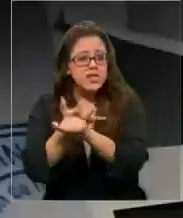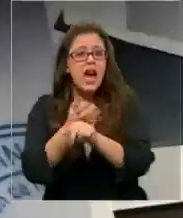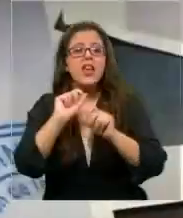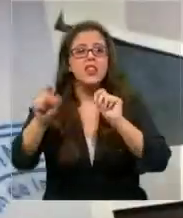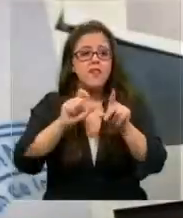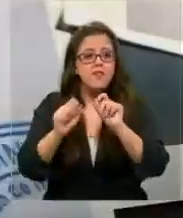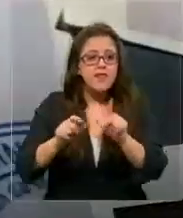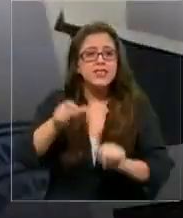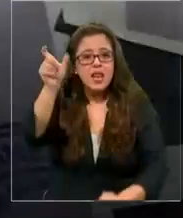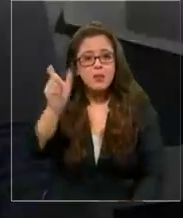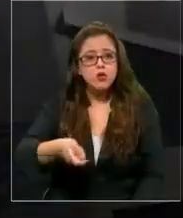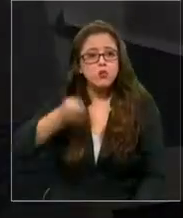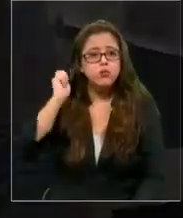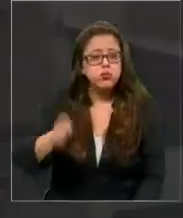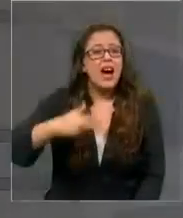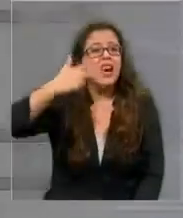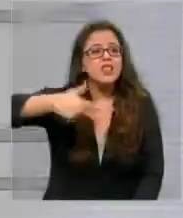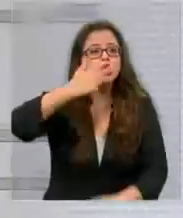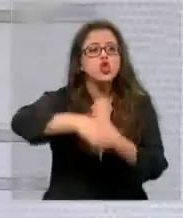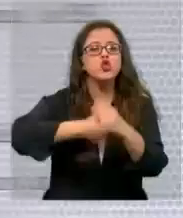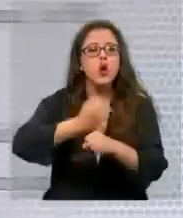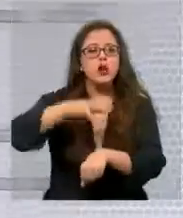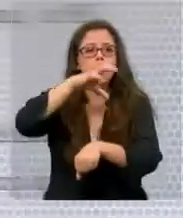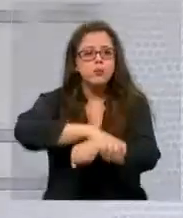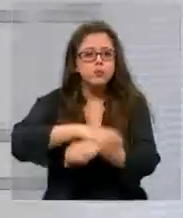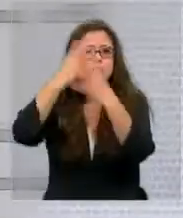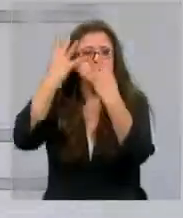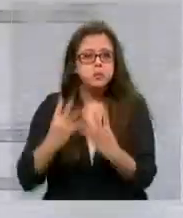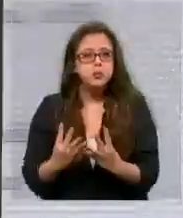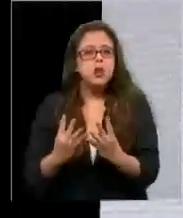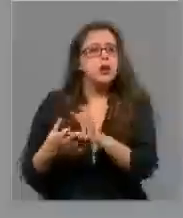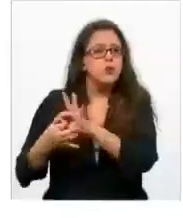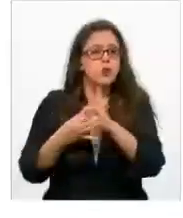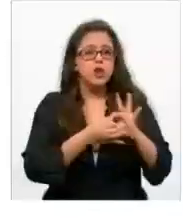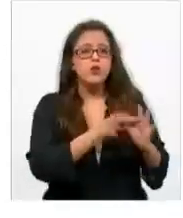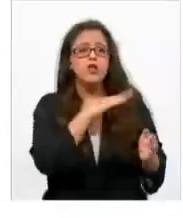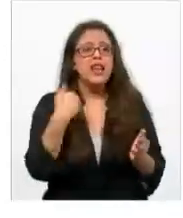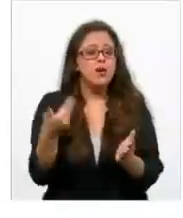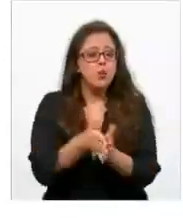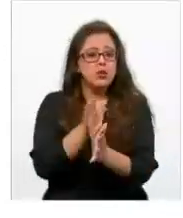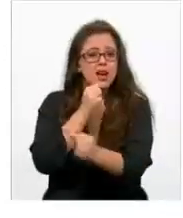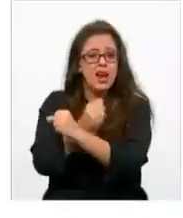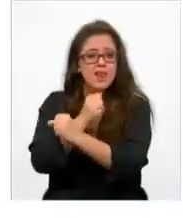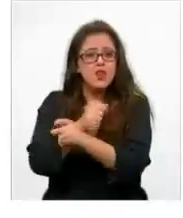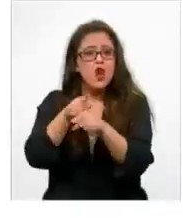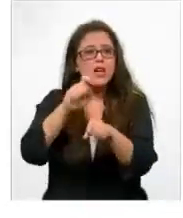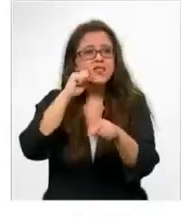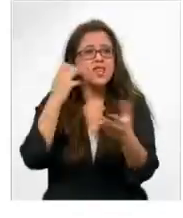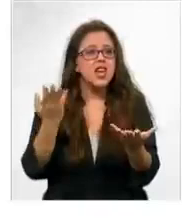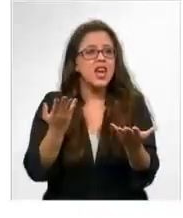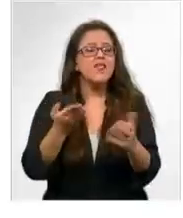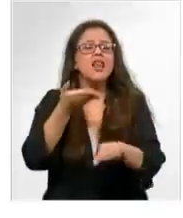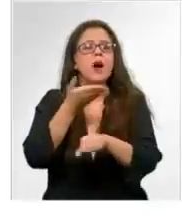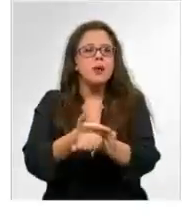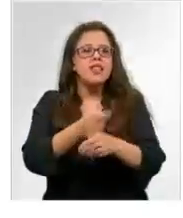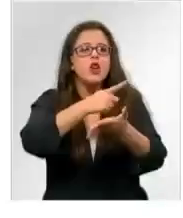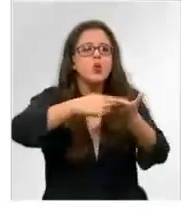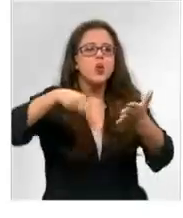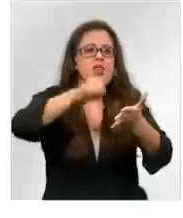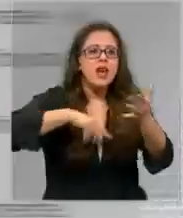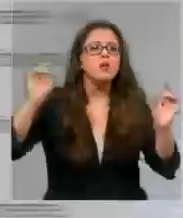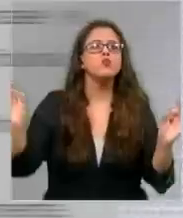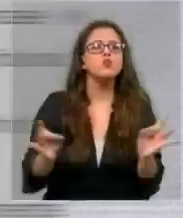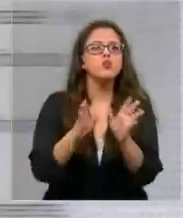la defensa del condenado a 18 años de cárcel por el crimen del Cabo Galindo entablará un recurso de nulidad que podría abrir